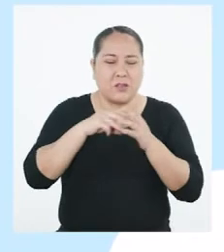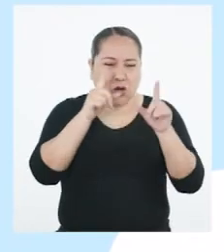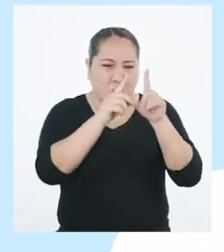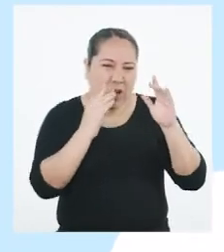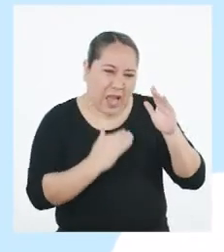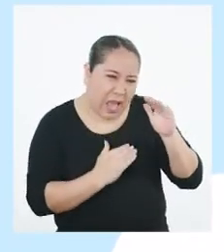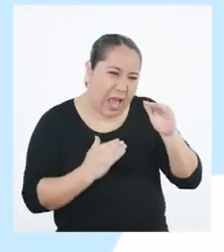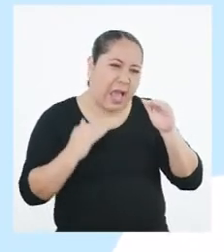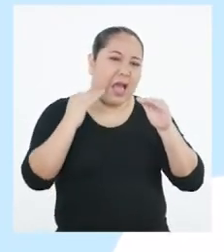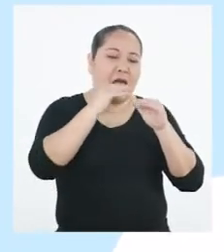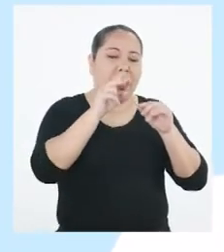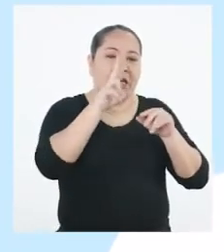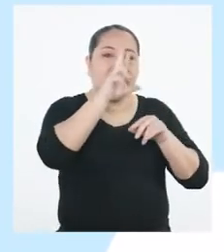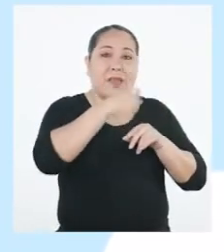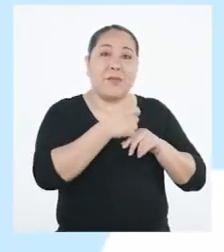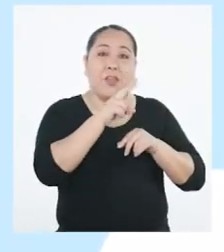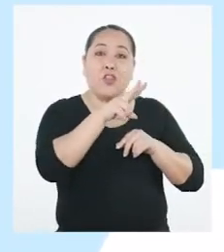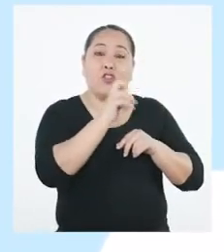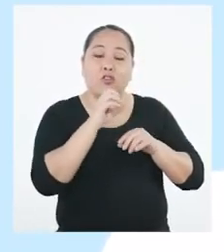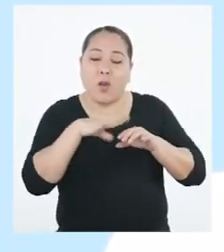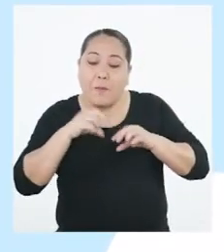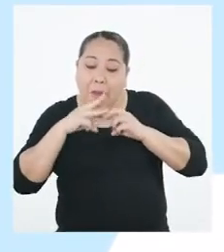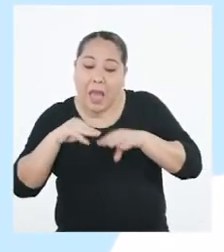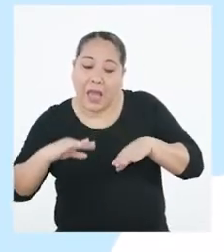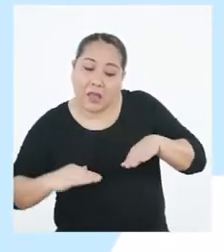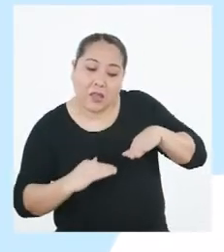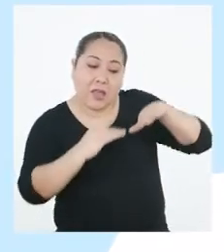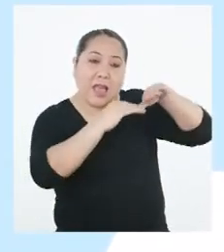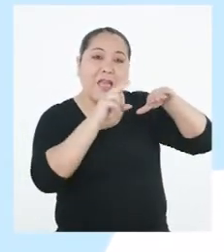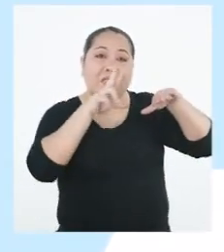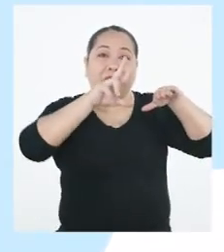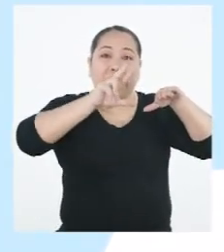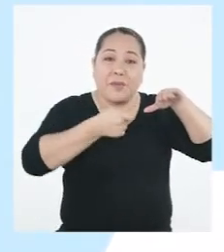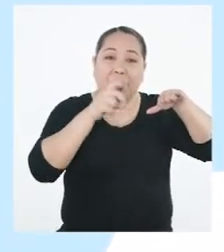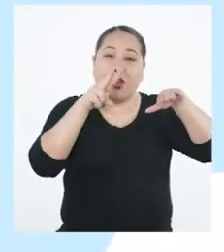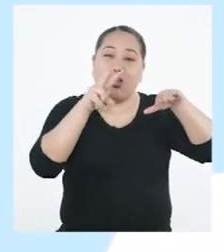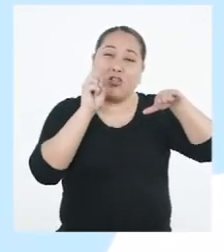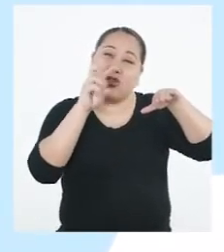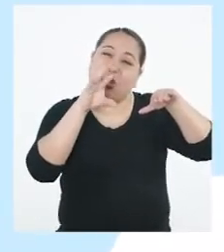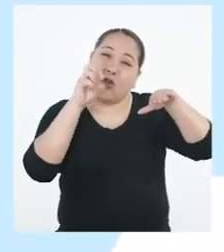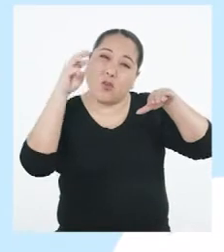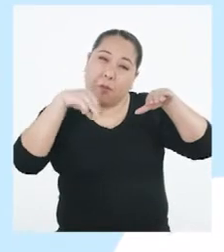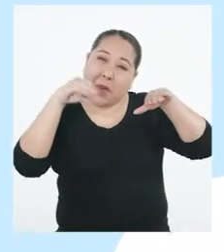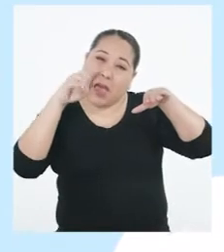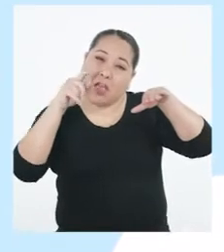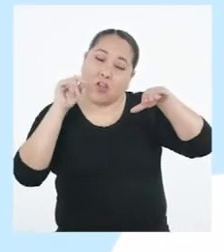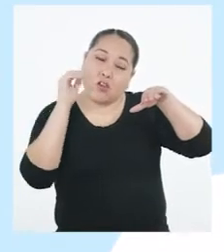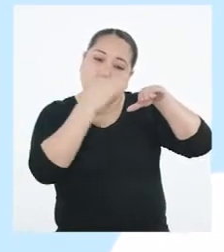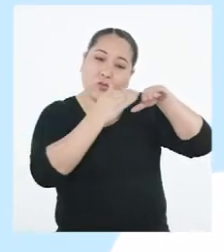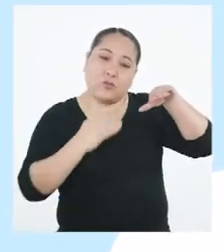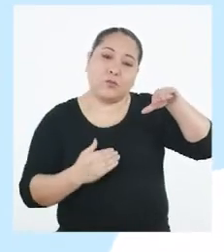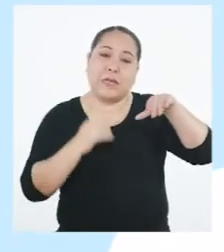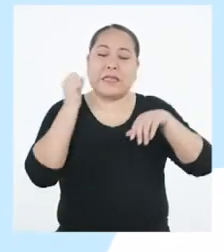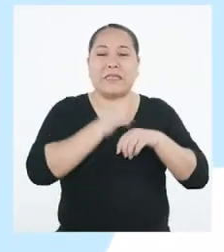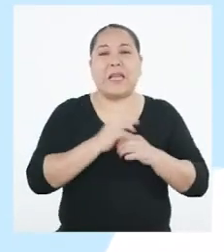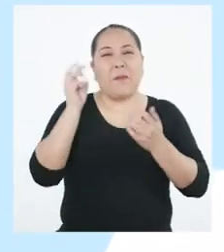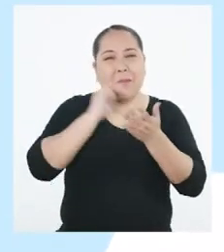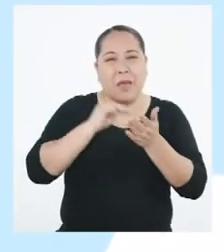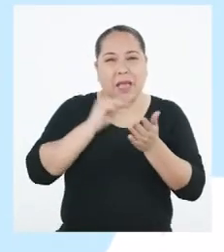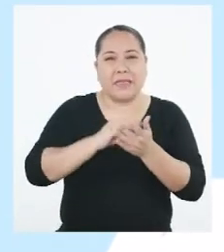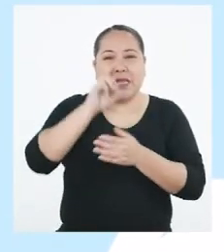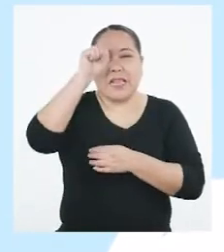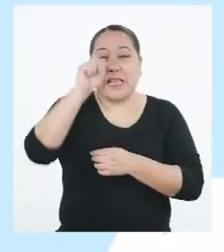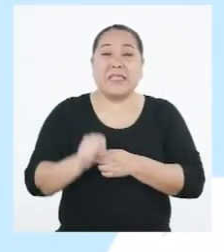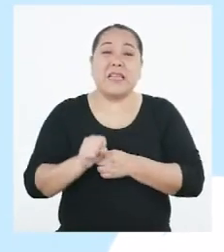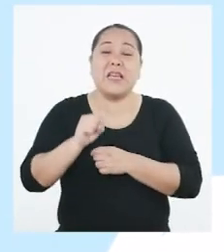altas por encima de los 3.200 metros sobre el nivel del mar aproximadamente. Así es. Y son más frecuentes